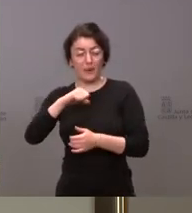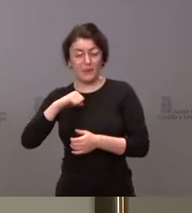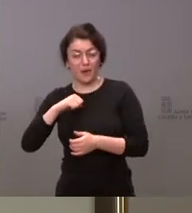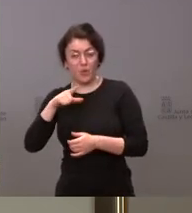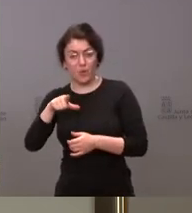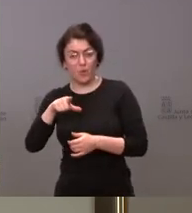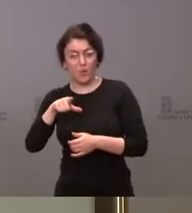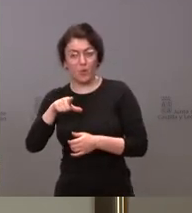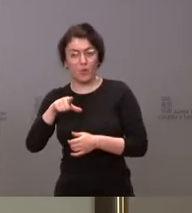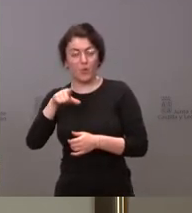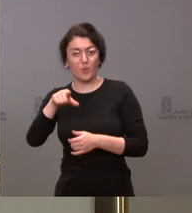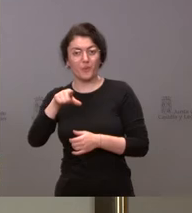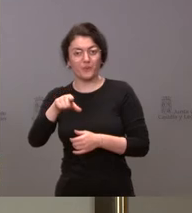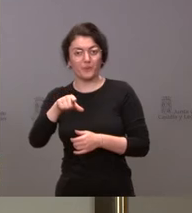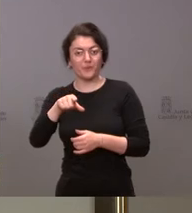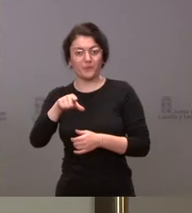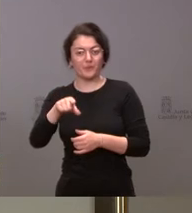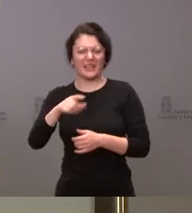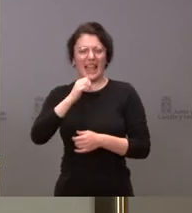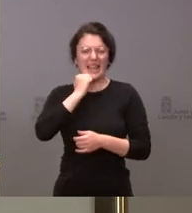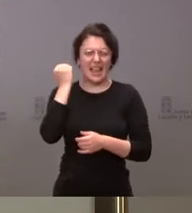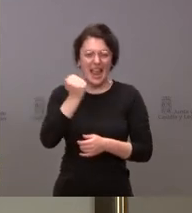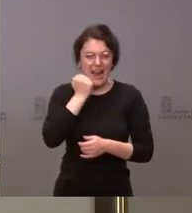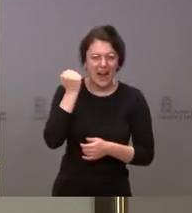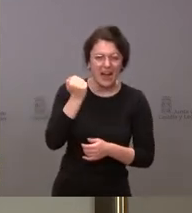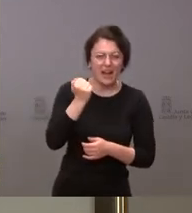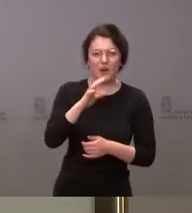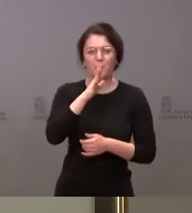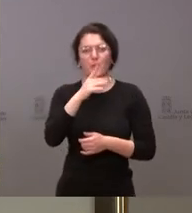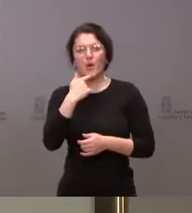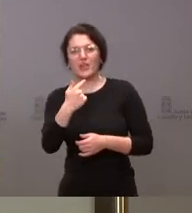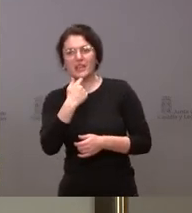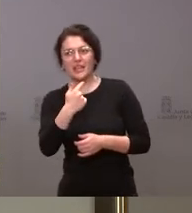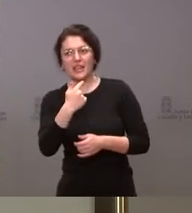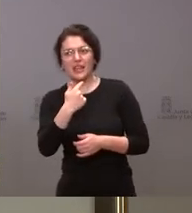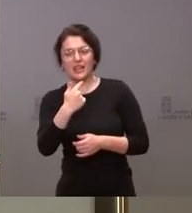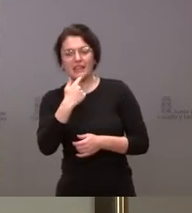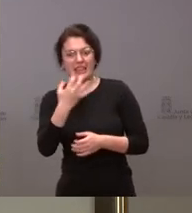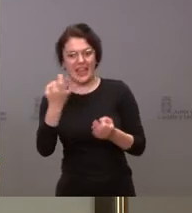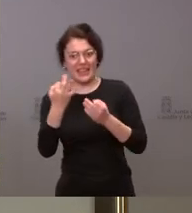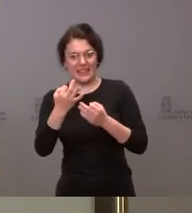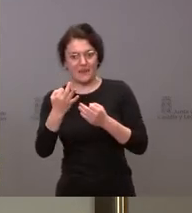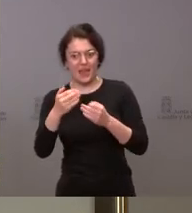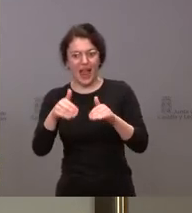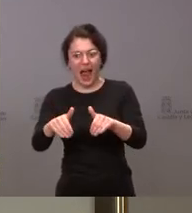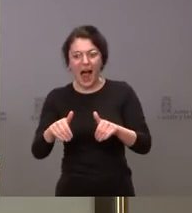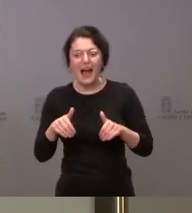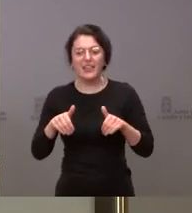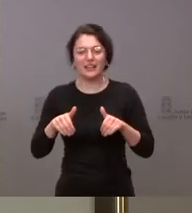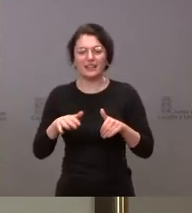queja de estos centros infantiles, de estas guarderías, diciendo que tendrían que adelantar y que no llegaría hasta dentro de unos cuantos meses.